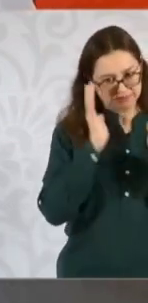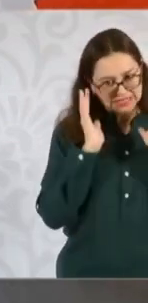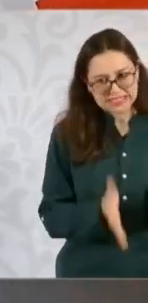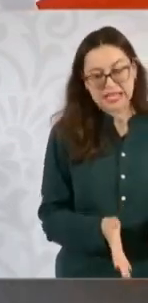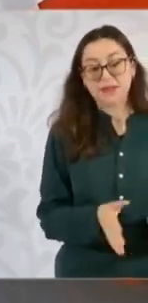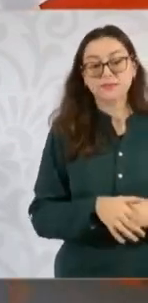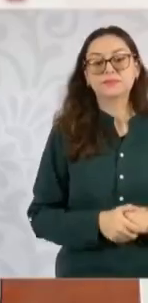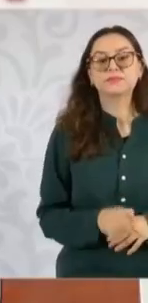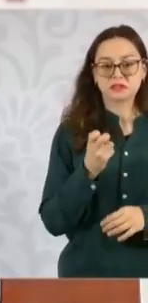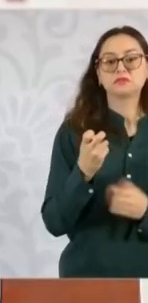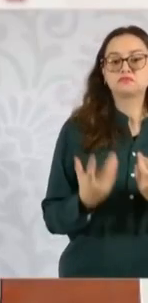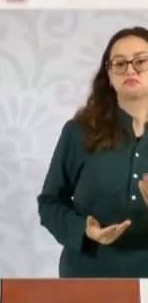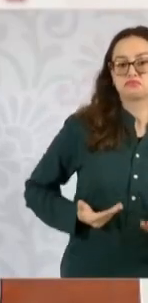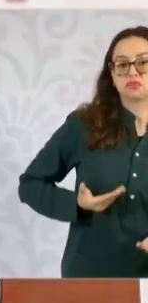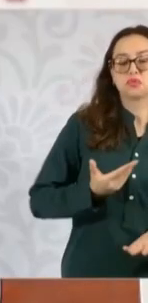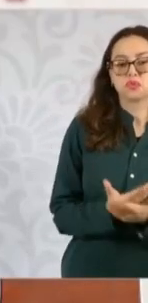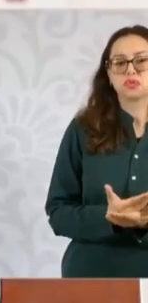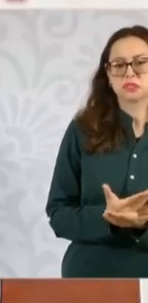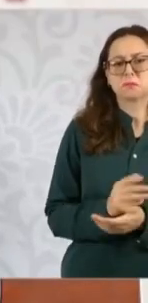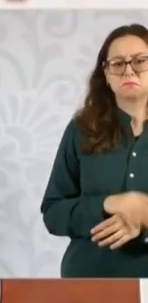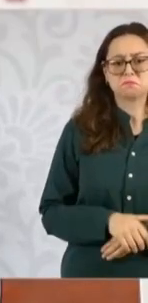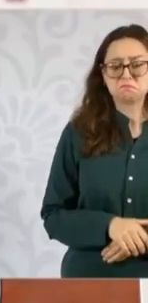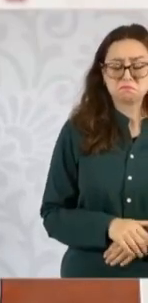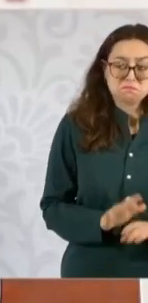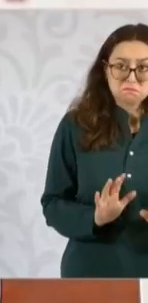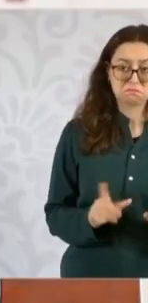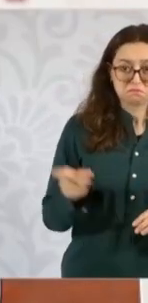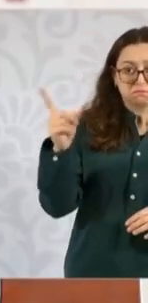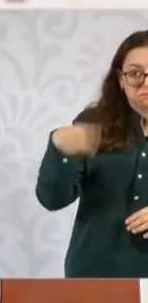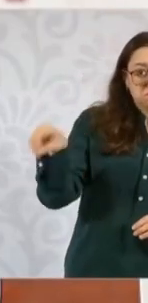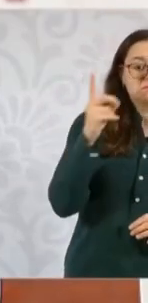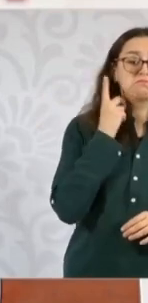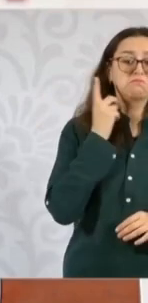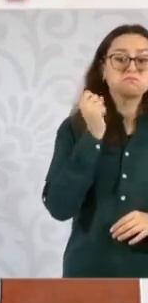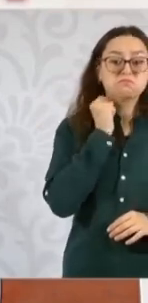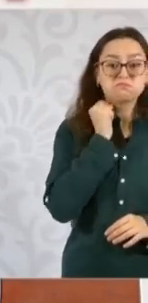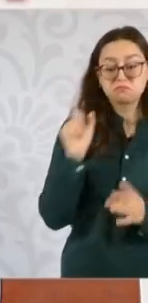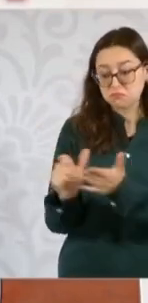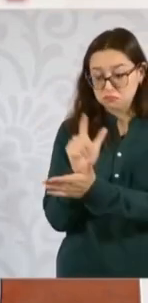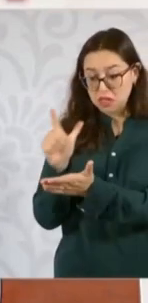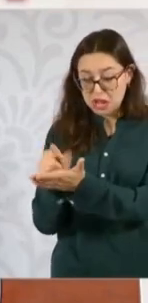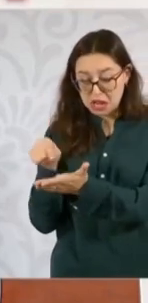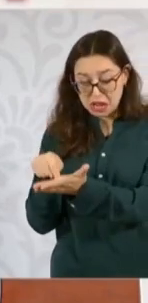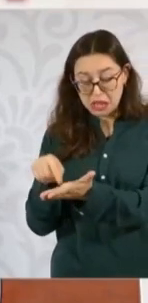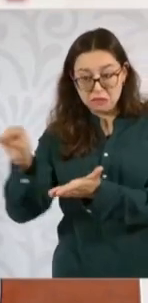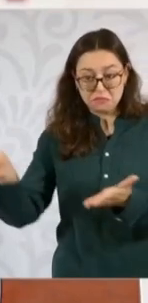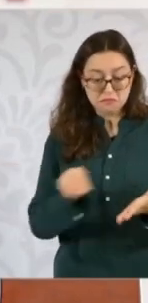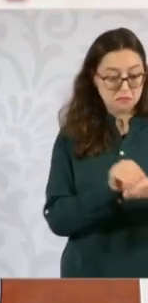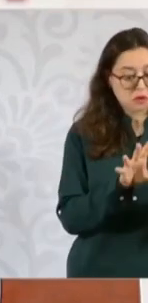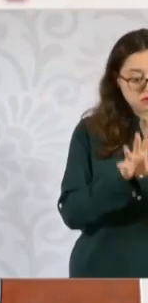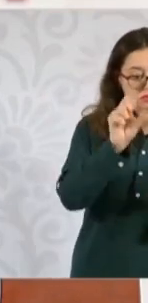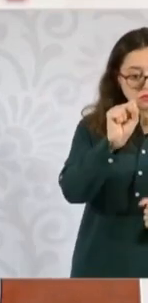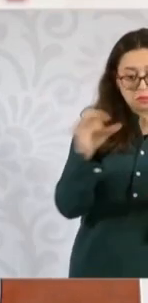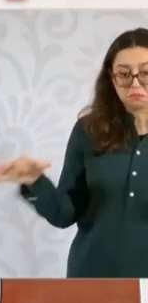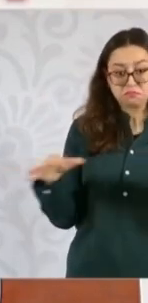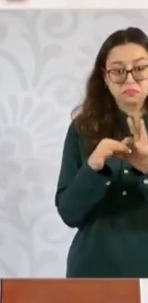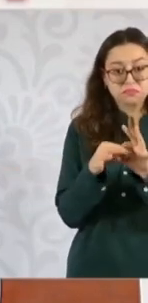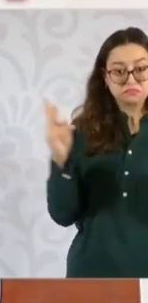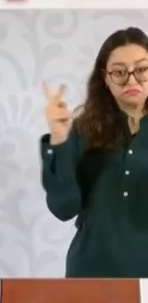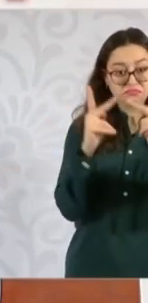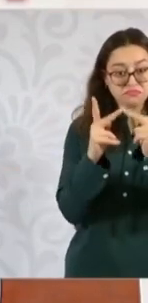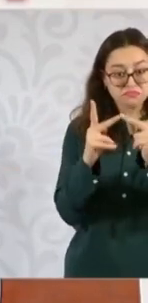Es una propuesta de los compañeros y pues es pasar lo que está en la ley a la Constitución. Es